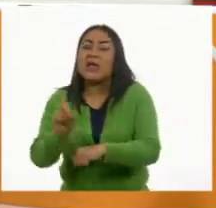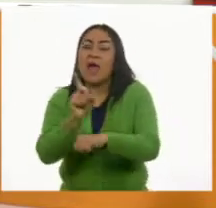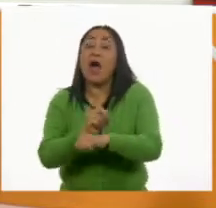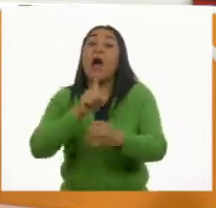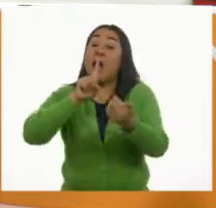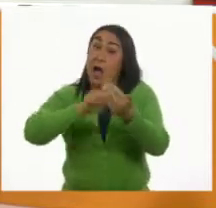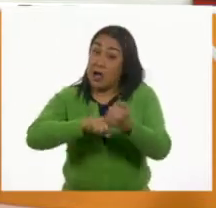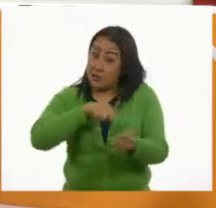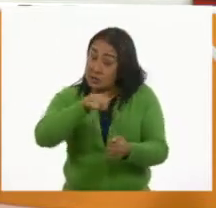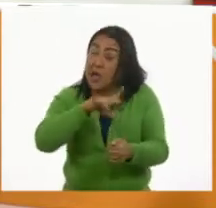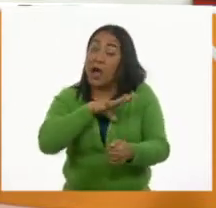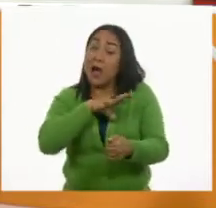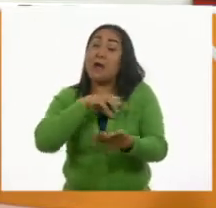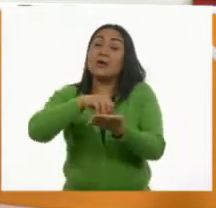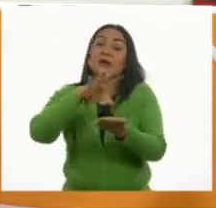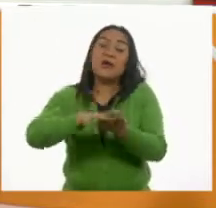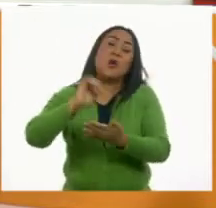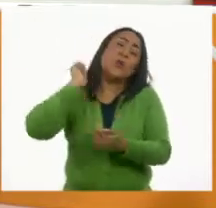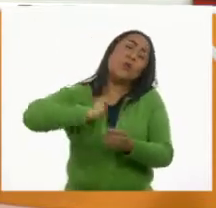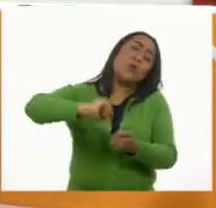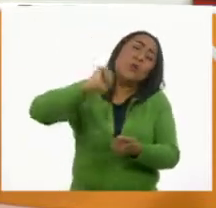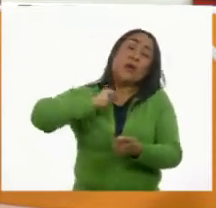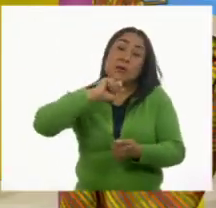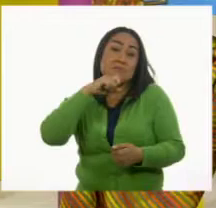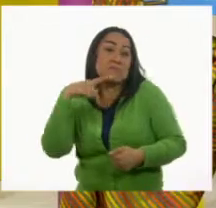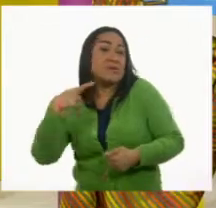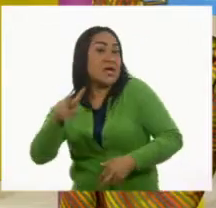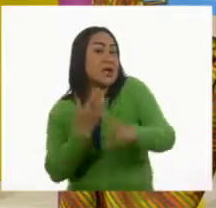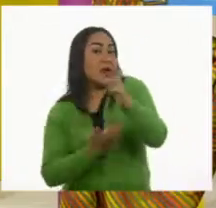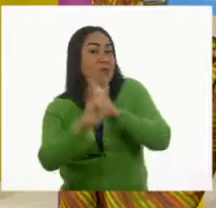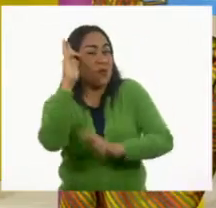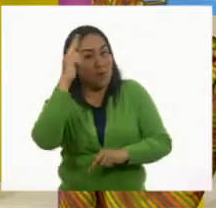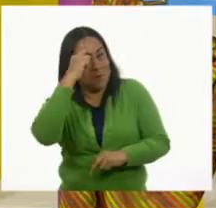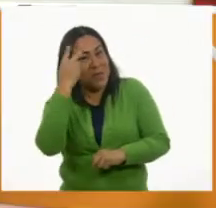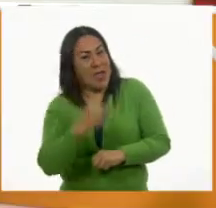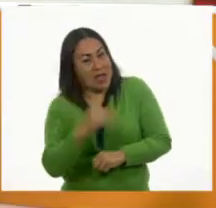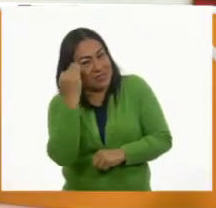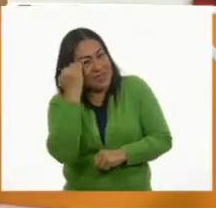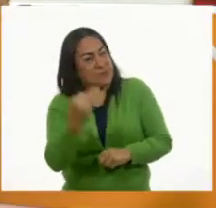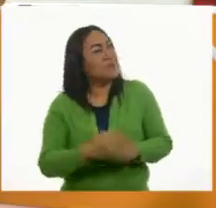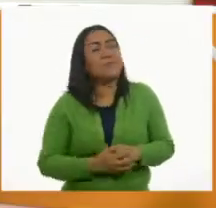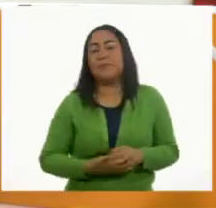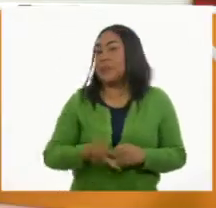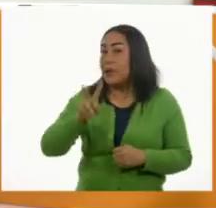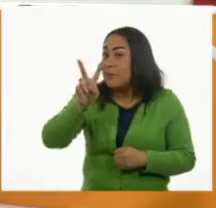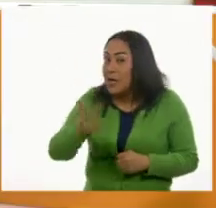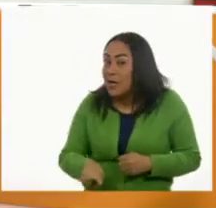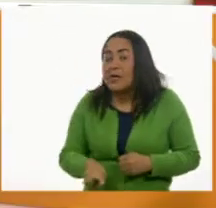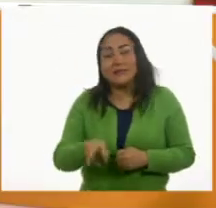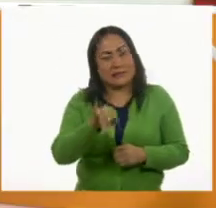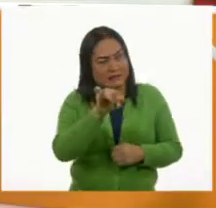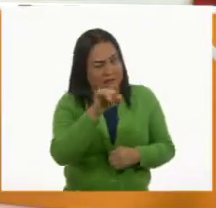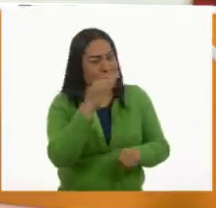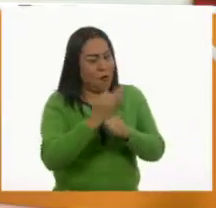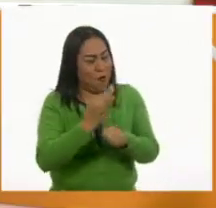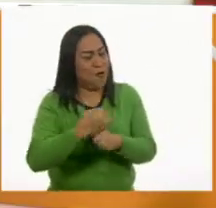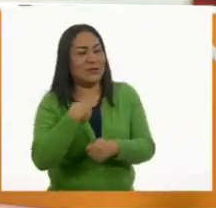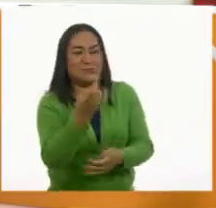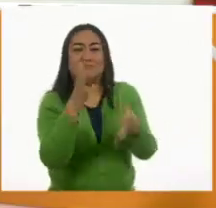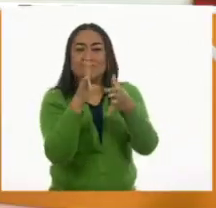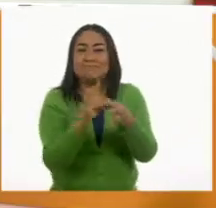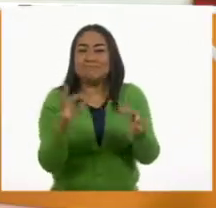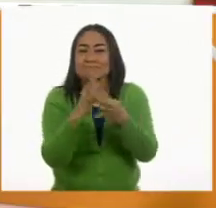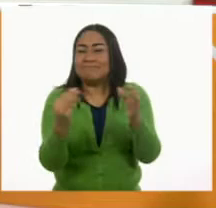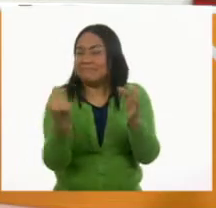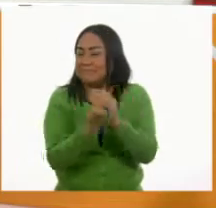antecedentes cuando existía la Revolución Mexicana. ¿En serio? Así es. Los vamos a ver durante toda la clase. Así es que si